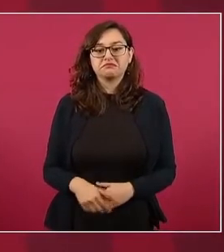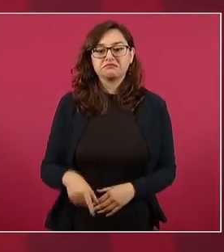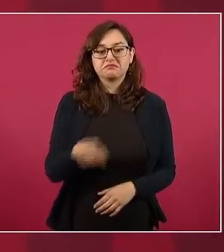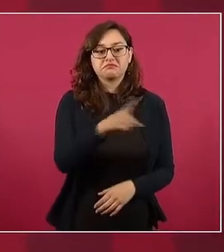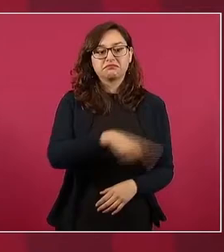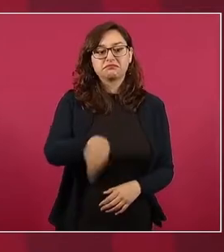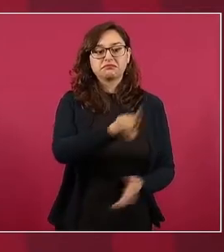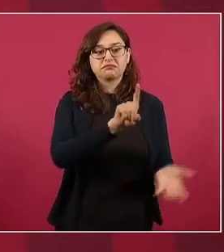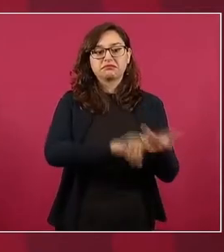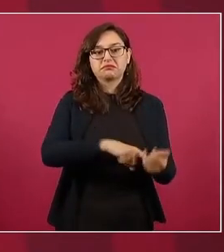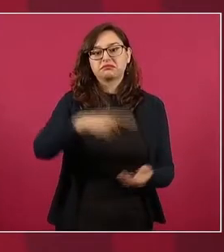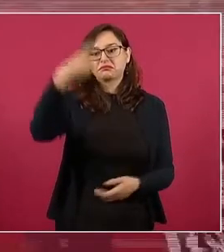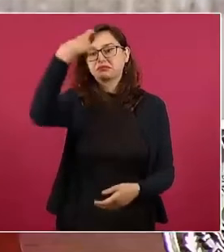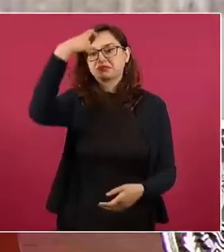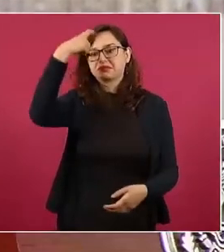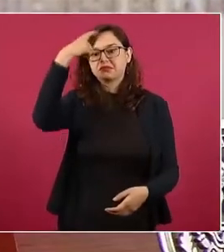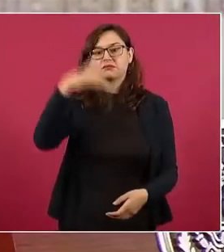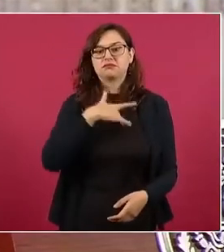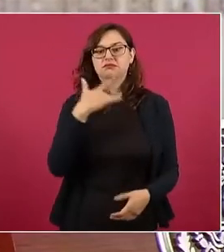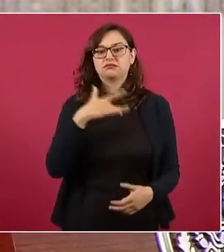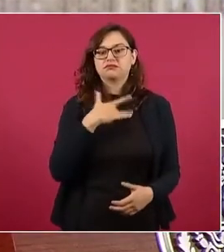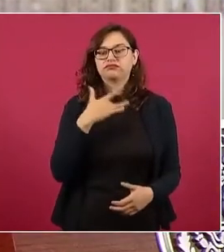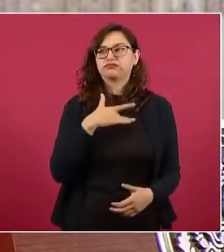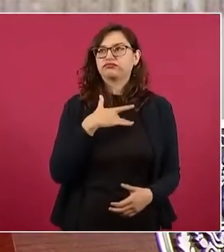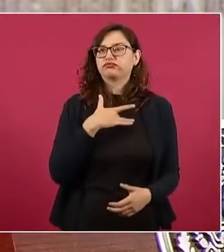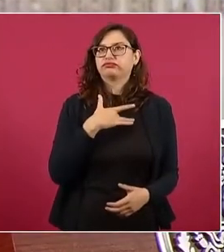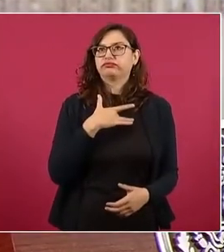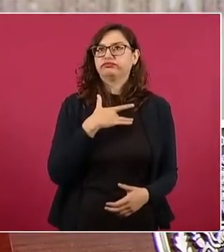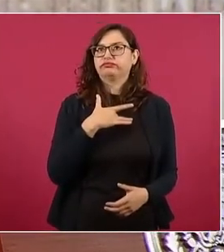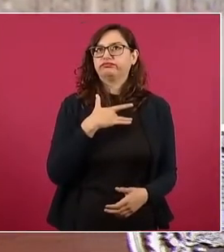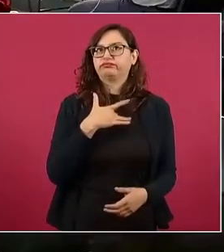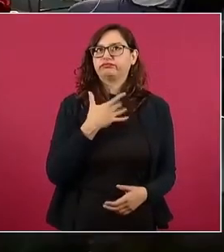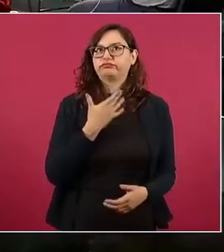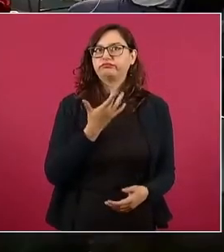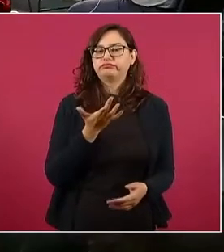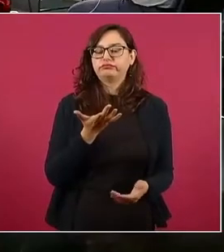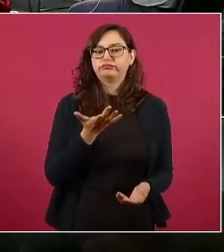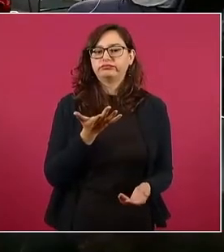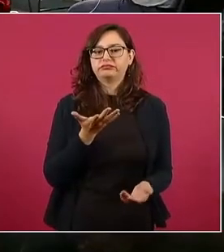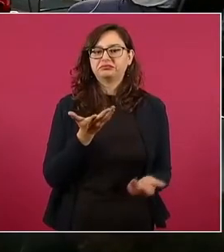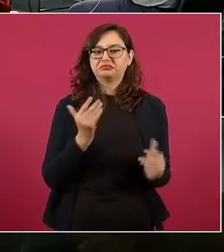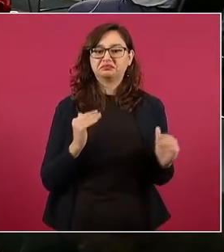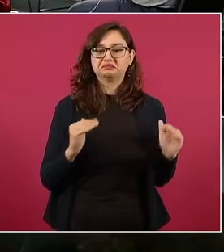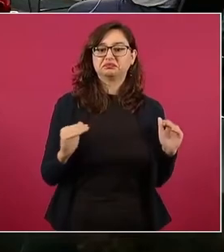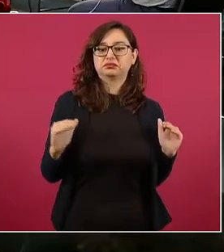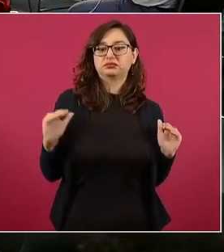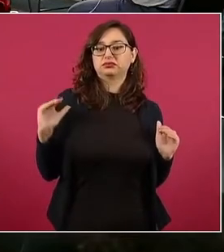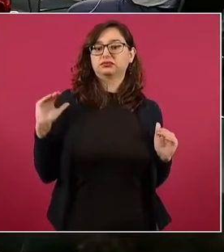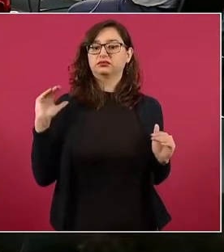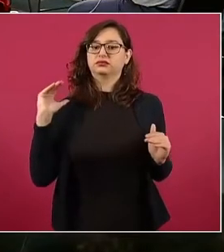actitudes